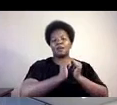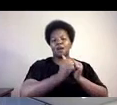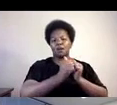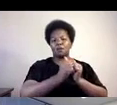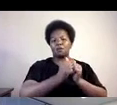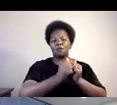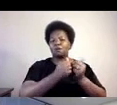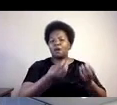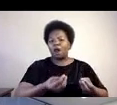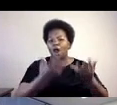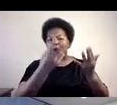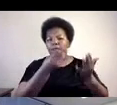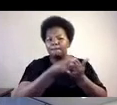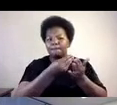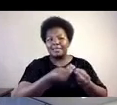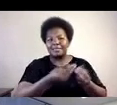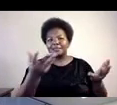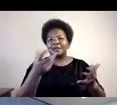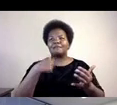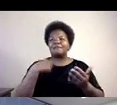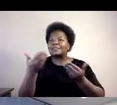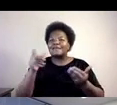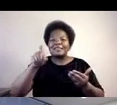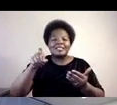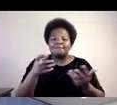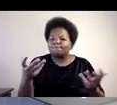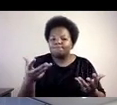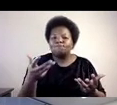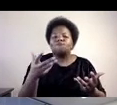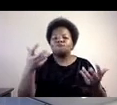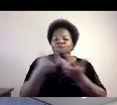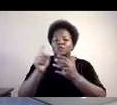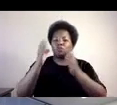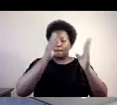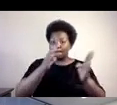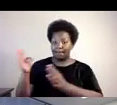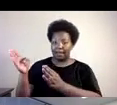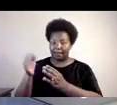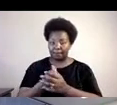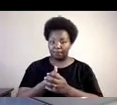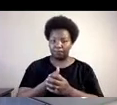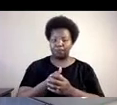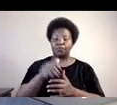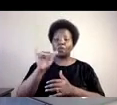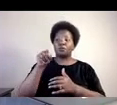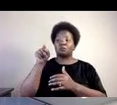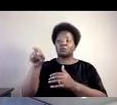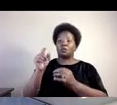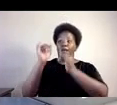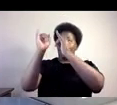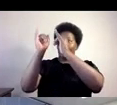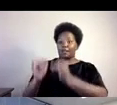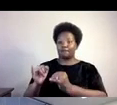Y cuánto, cuánto es ese tipo de servicio que se necesita. Y también los